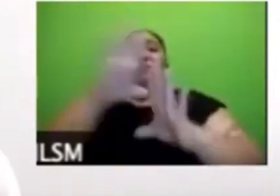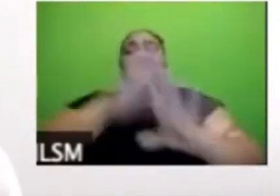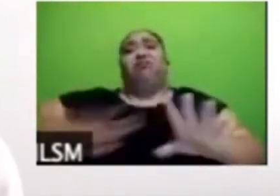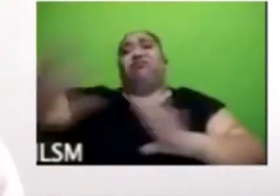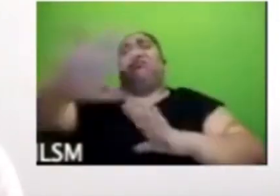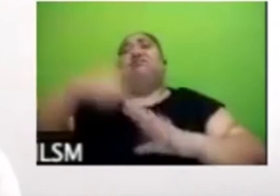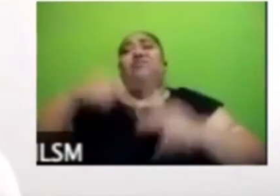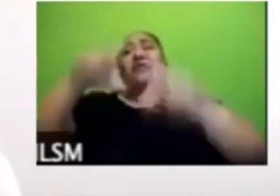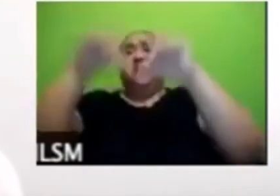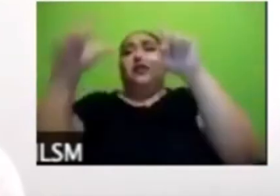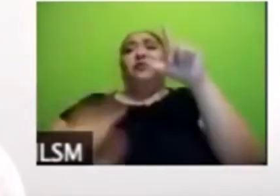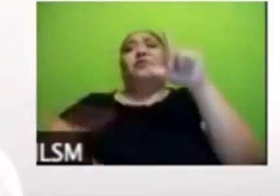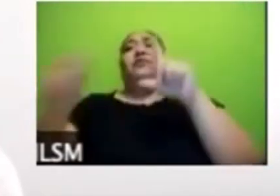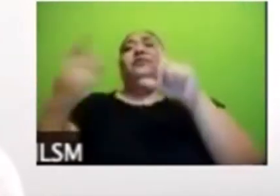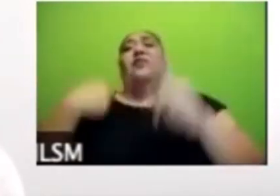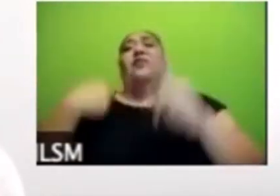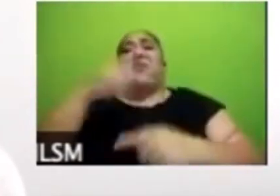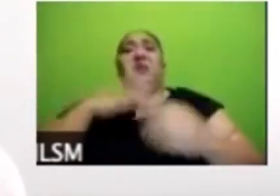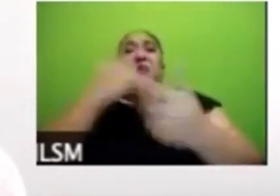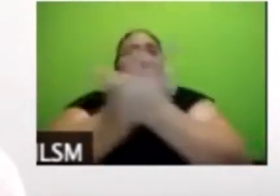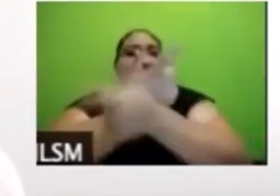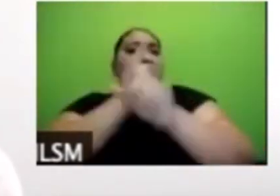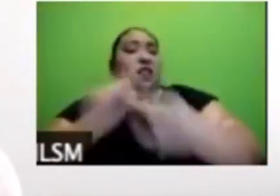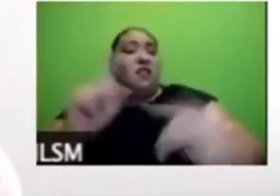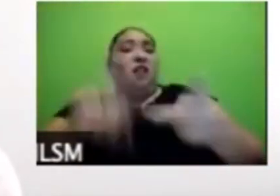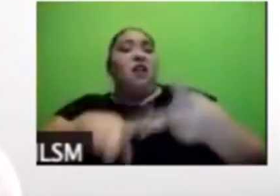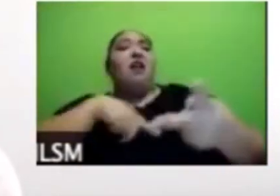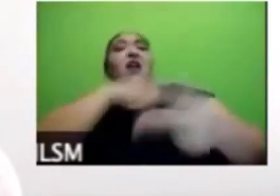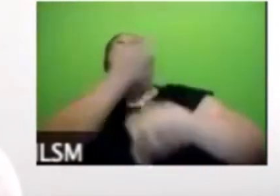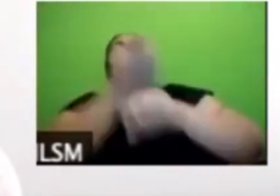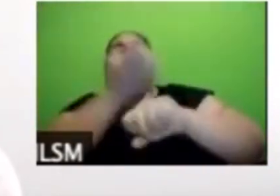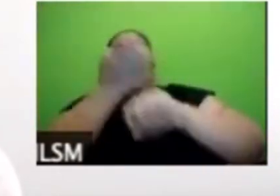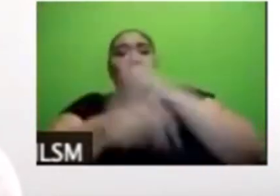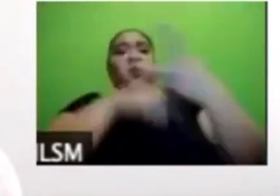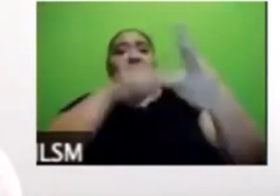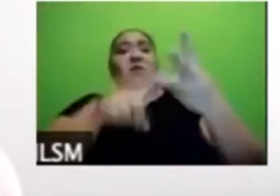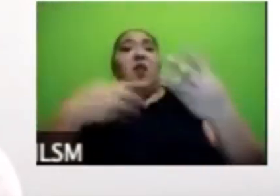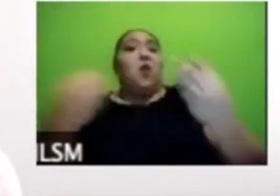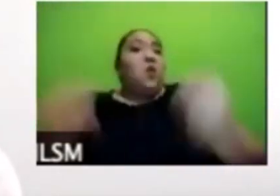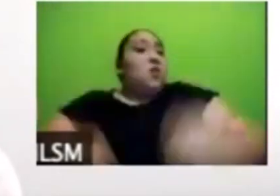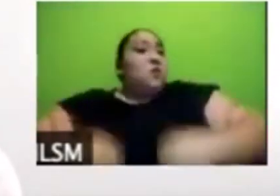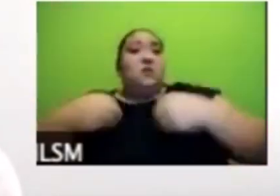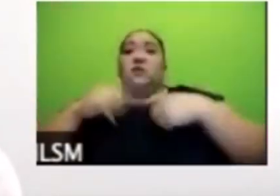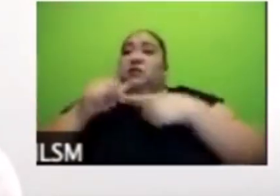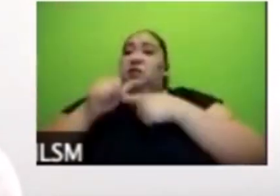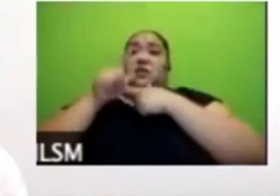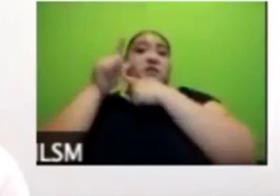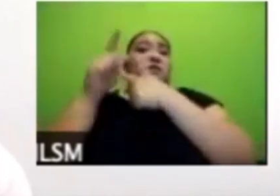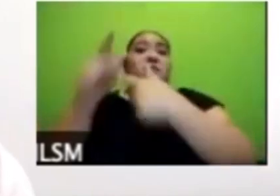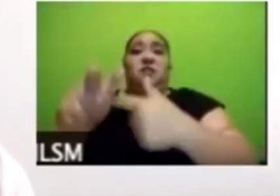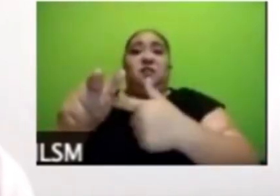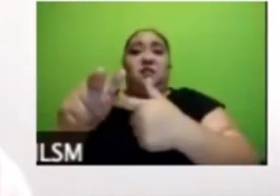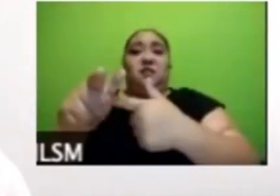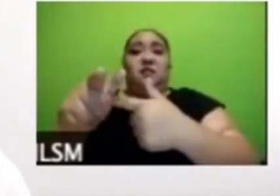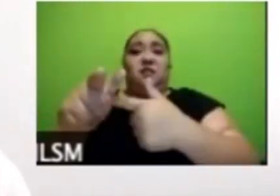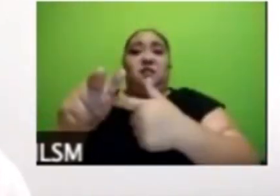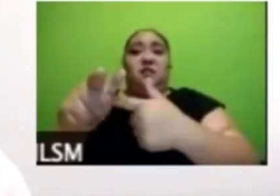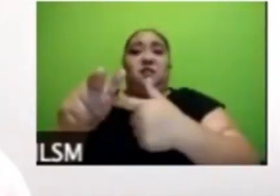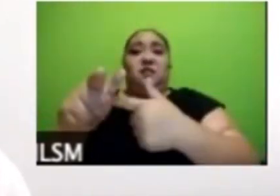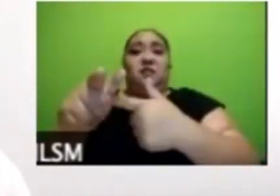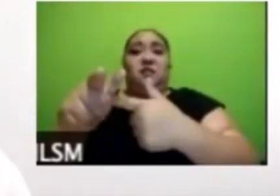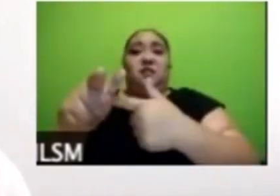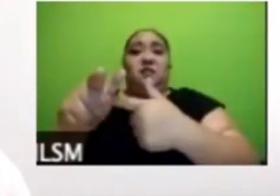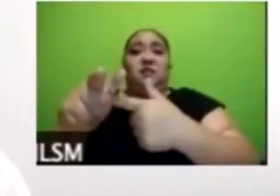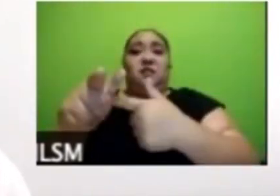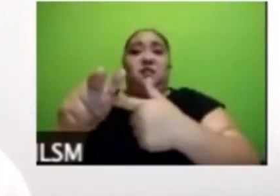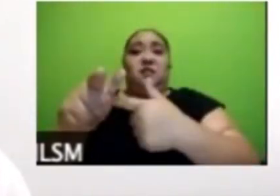o básicamente mantener tu vida y tu integridad física yo creo que se van a representar de género y equidad